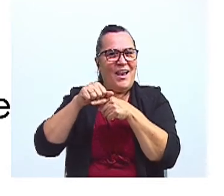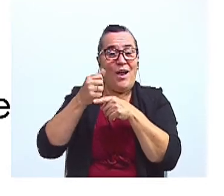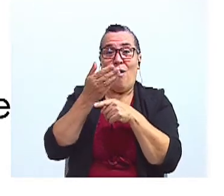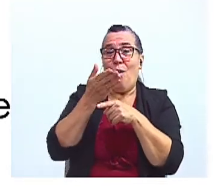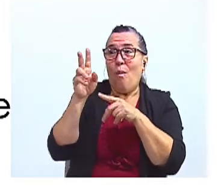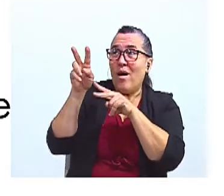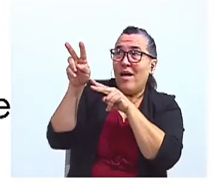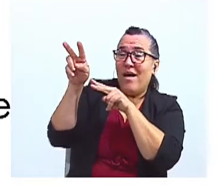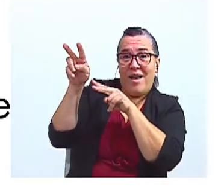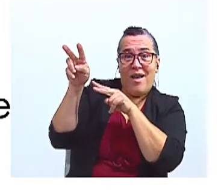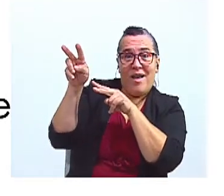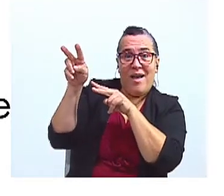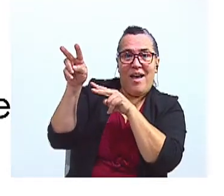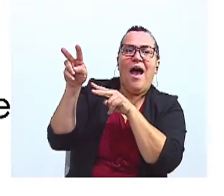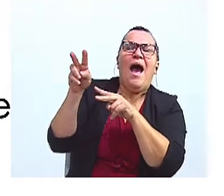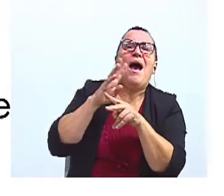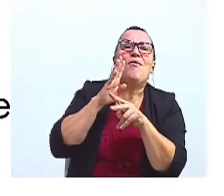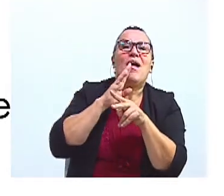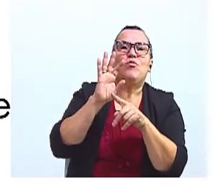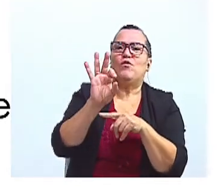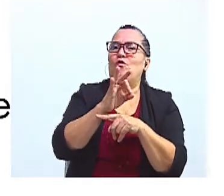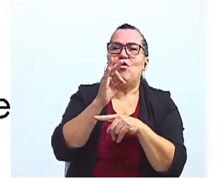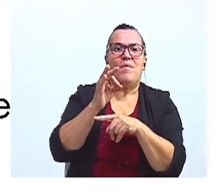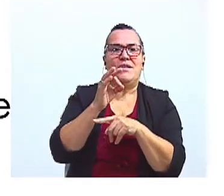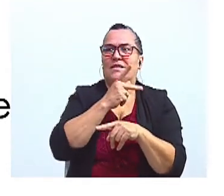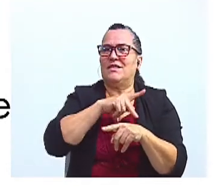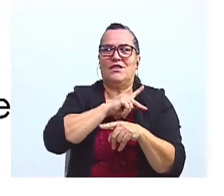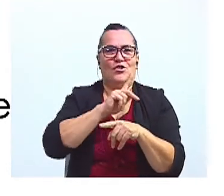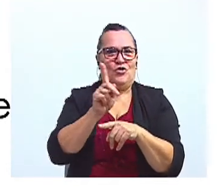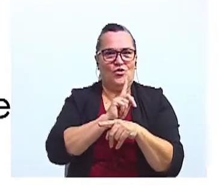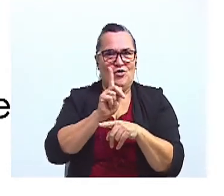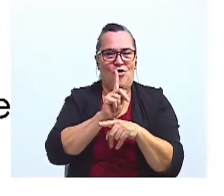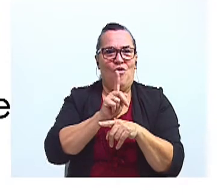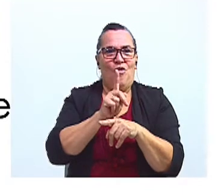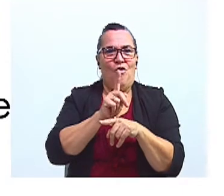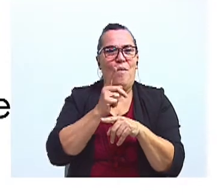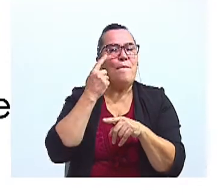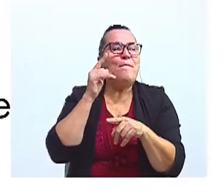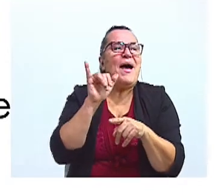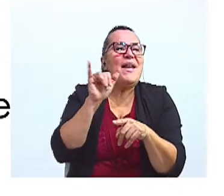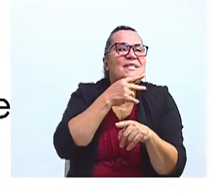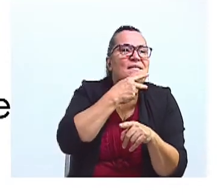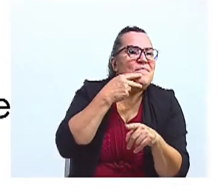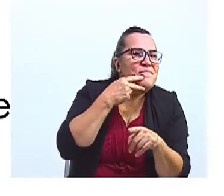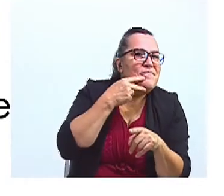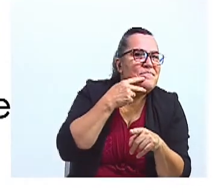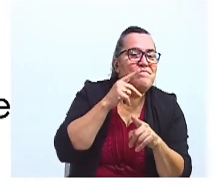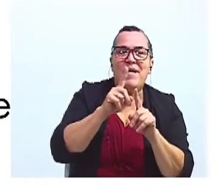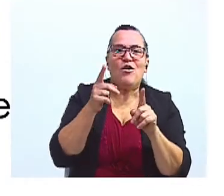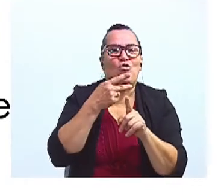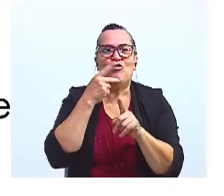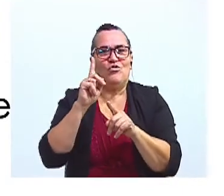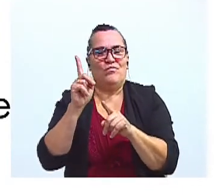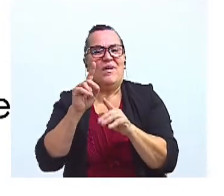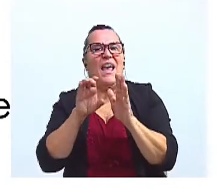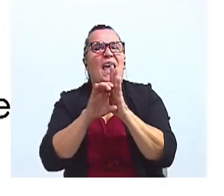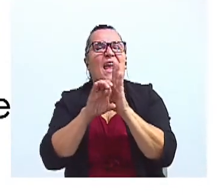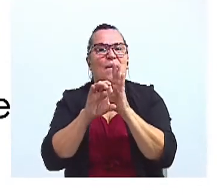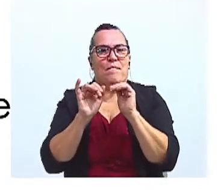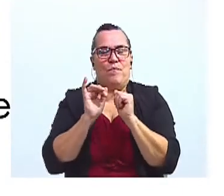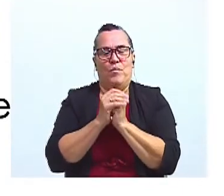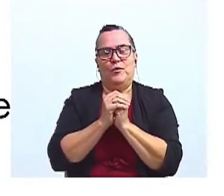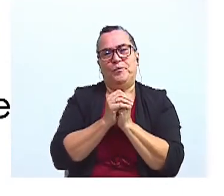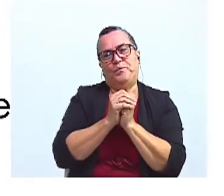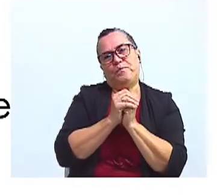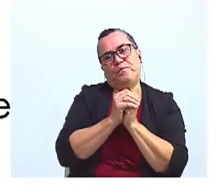hablamos de formas no personales se parecen mucho los verbos, pero no son verbos. Por ejemplo, en este caso